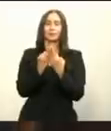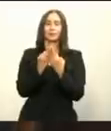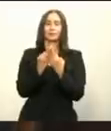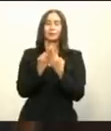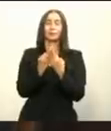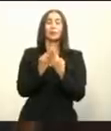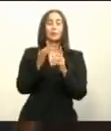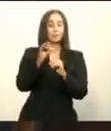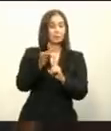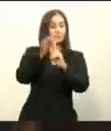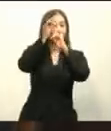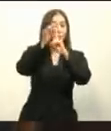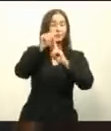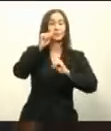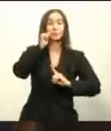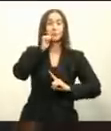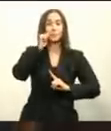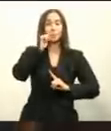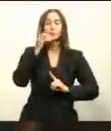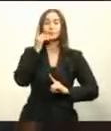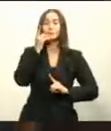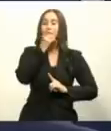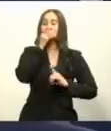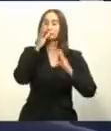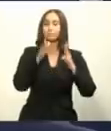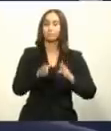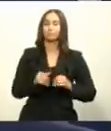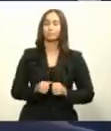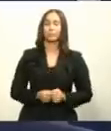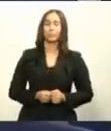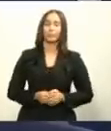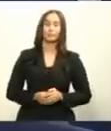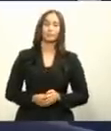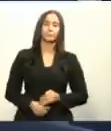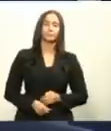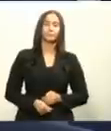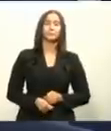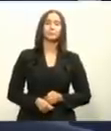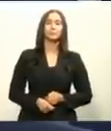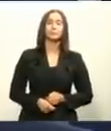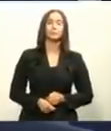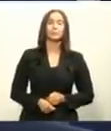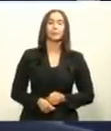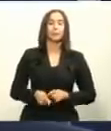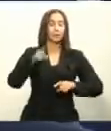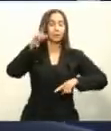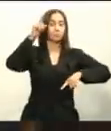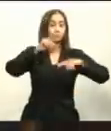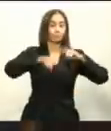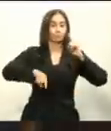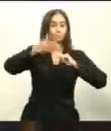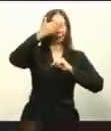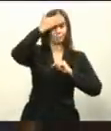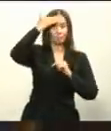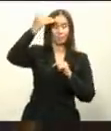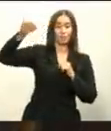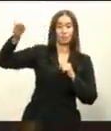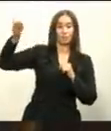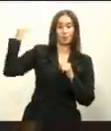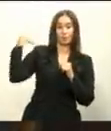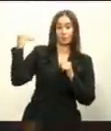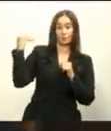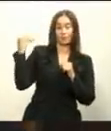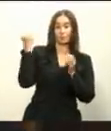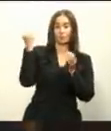cada mujer dominicana. No podemos olvidar por más tiempo que nuestra Constitución manda al